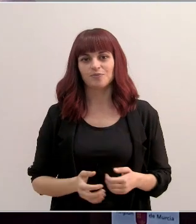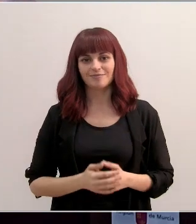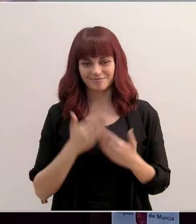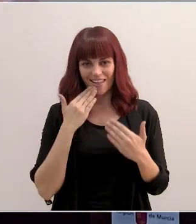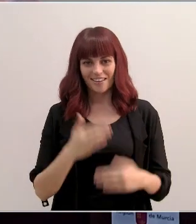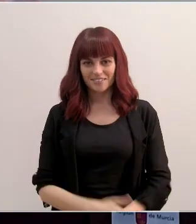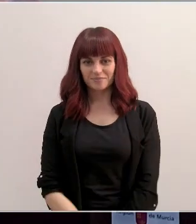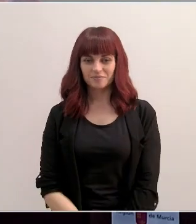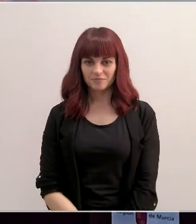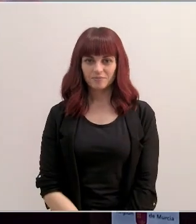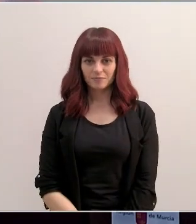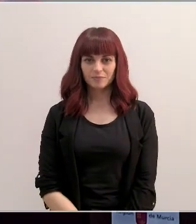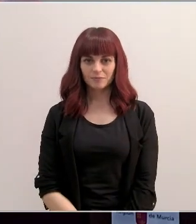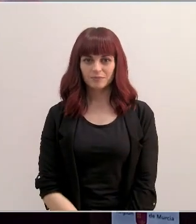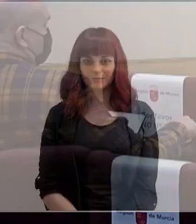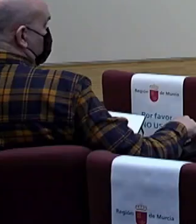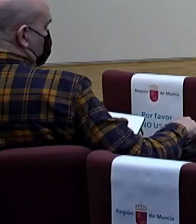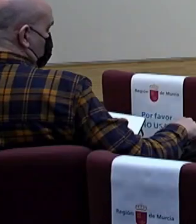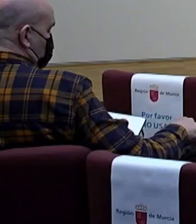Muchísimas gracias. Muchas gracias. Gracias. Gracias. Gracias. Gracias. Gracias.